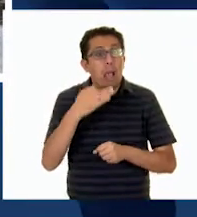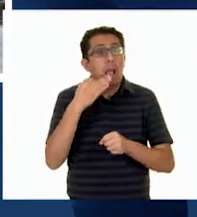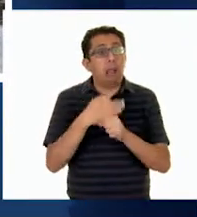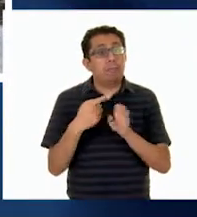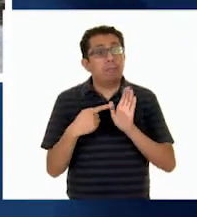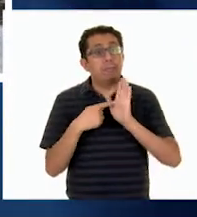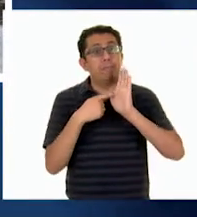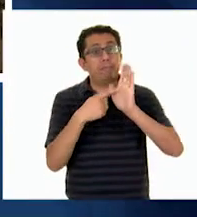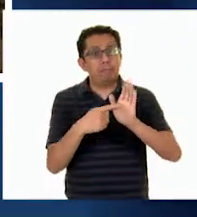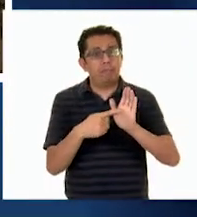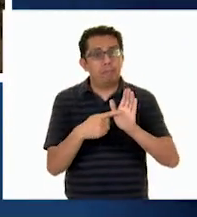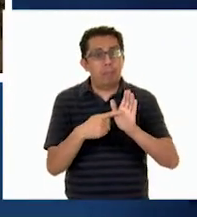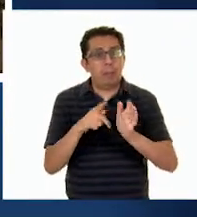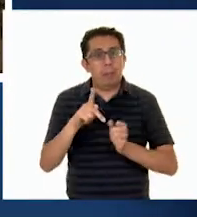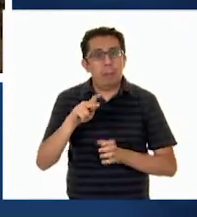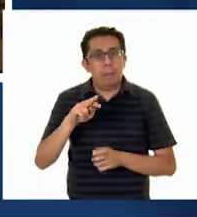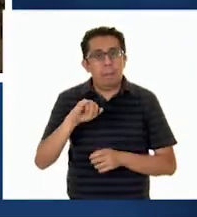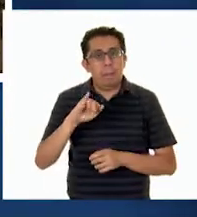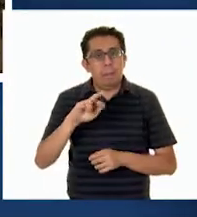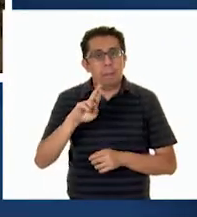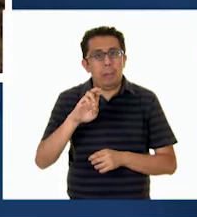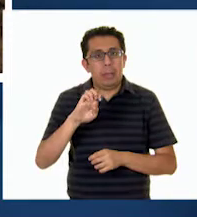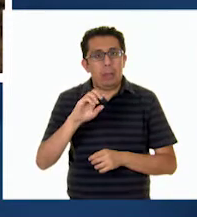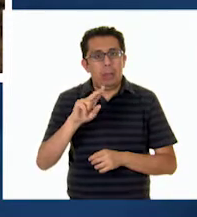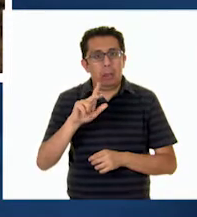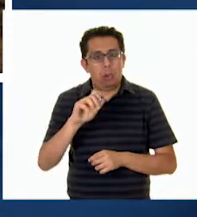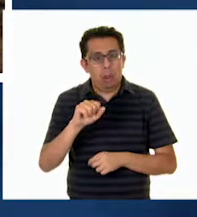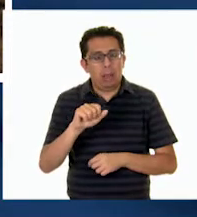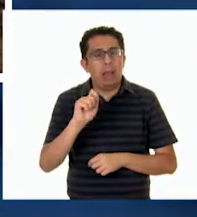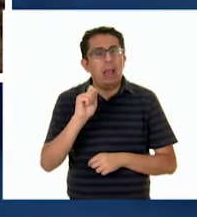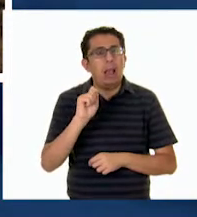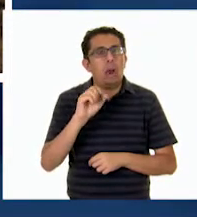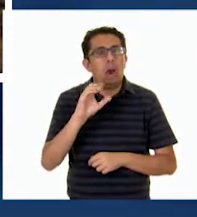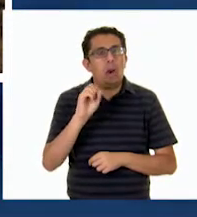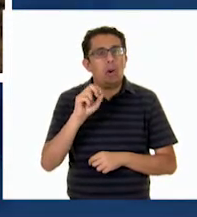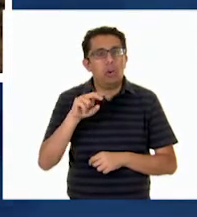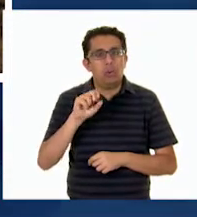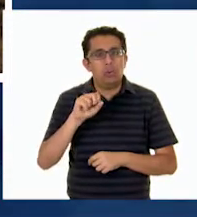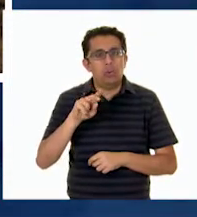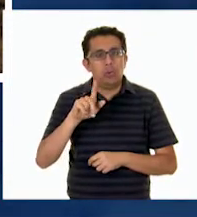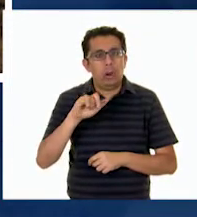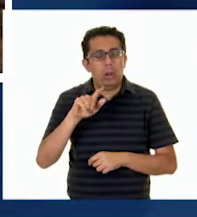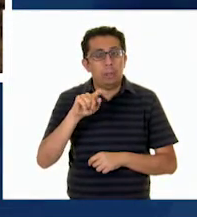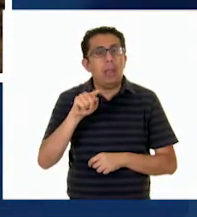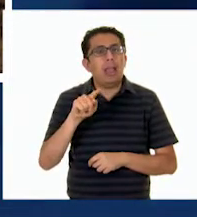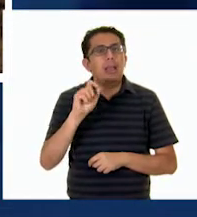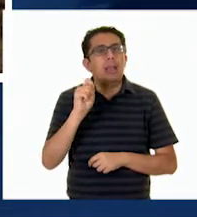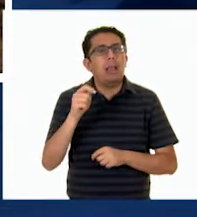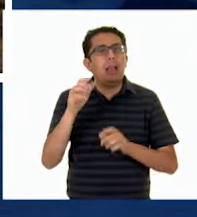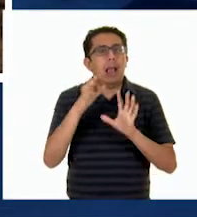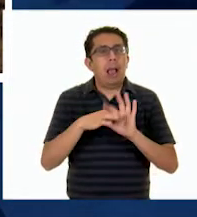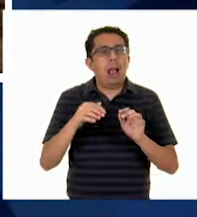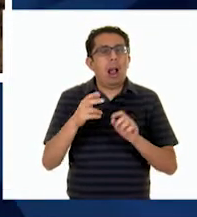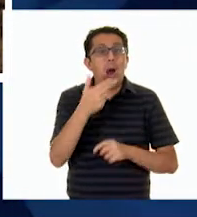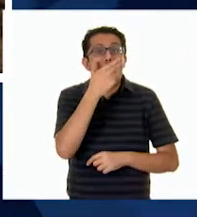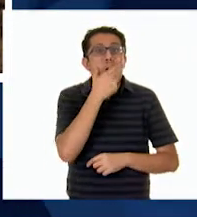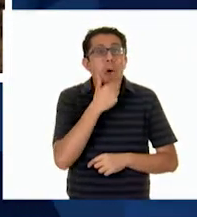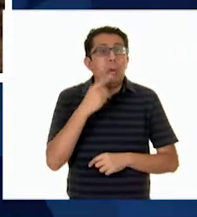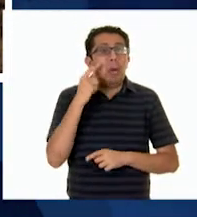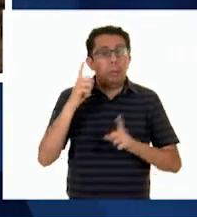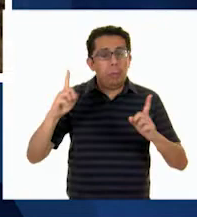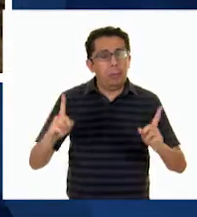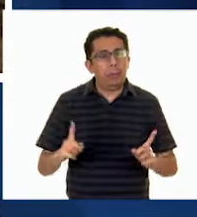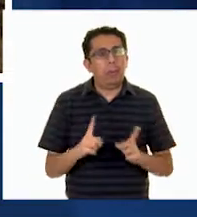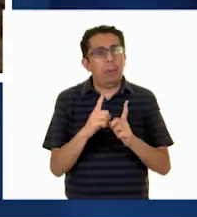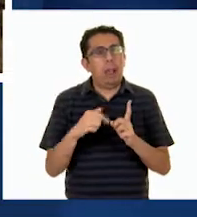De la pirecua cuchetti Consuelito Que significa Mi consuelito Y nos habla del encuentro De un hombre y una mujer Y su intento Por